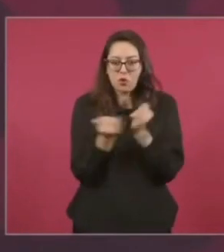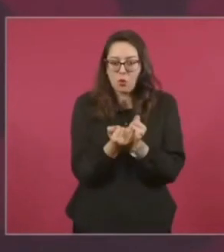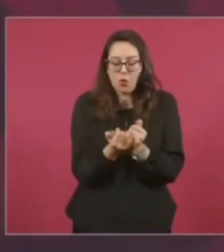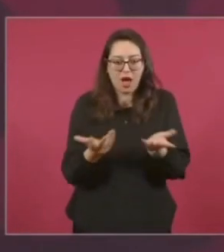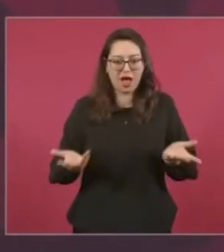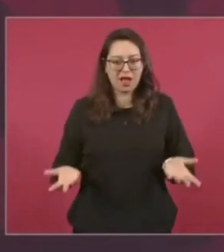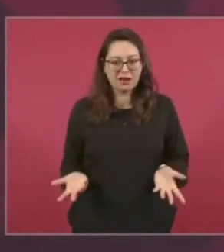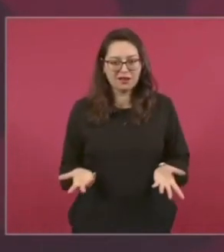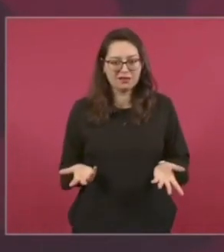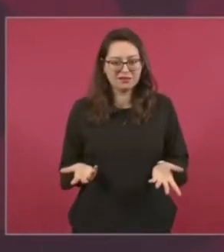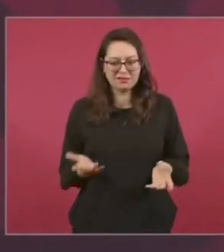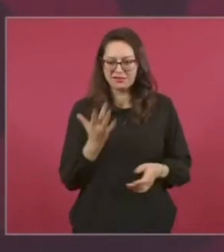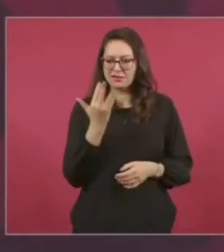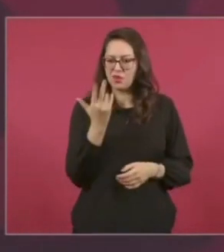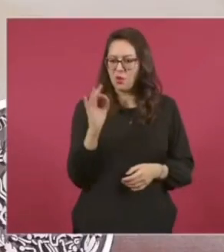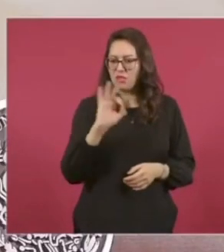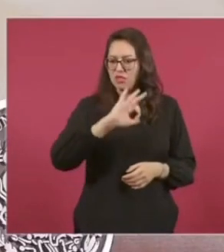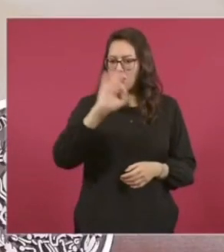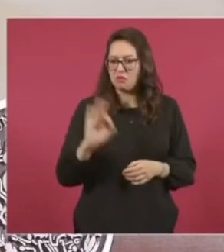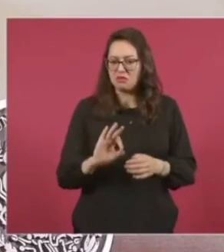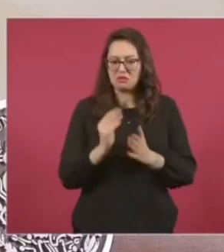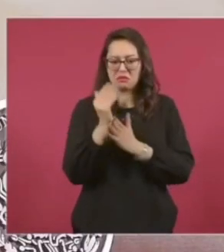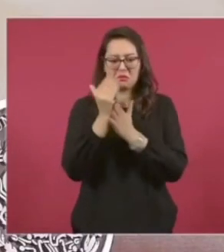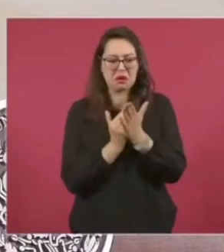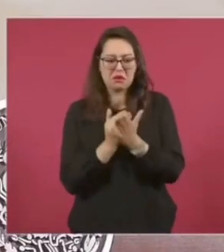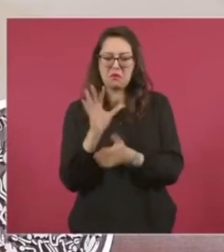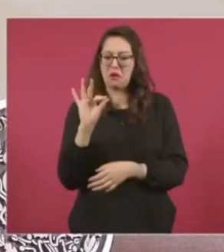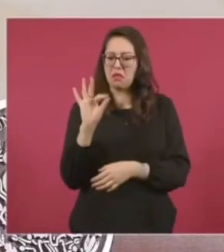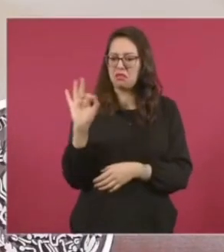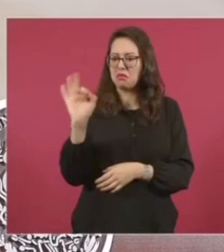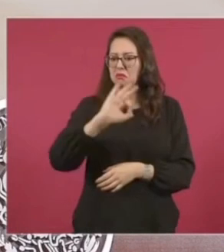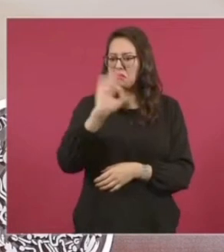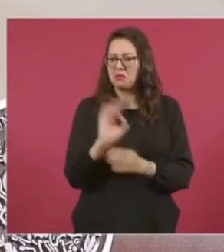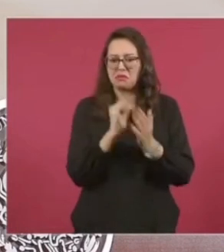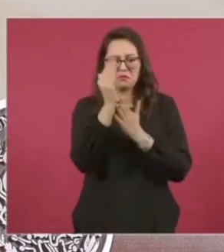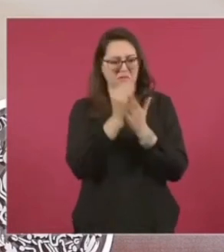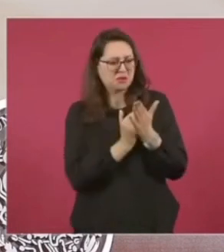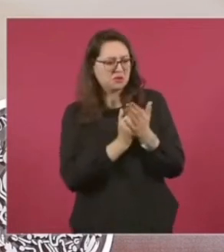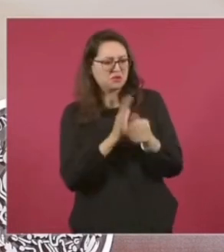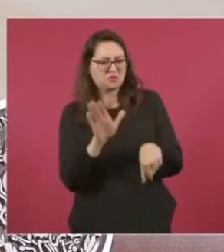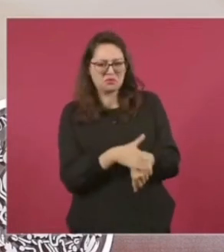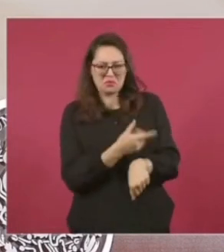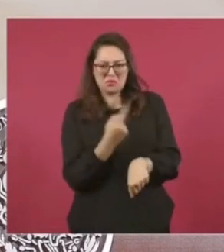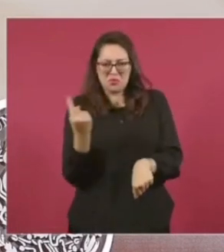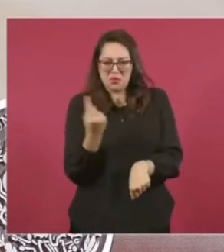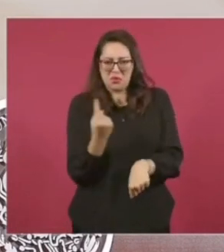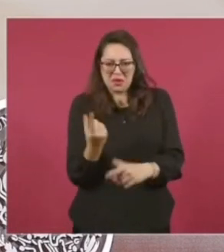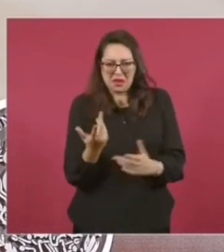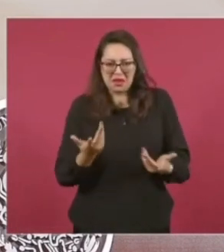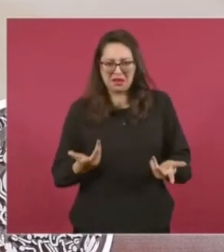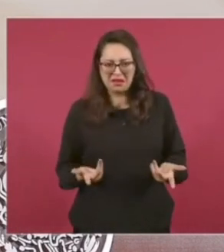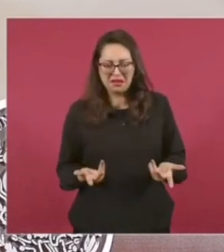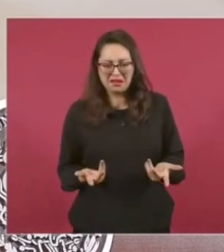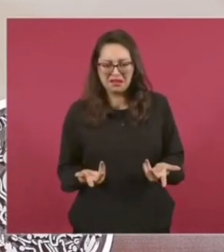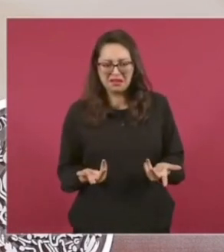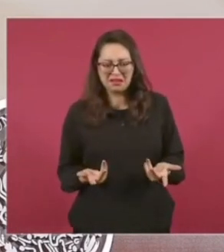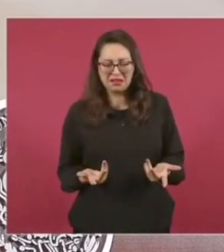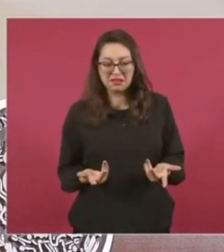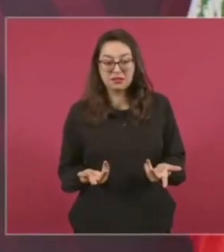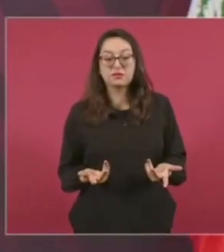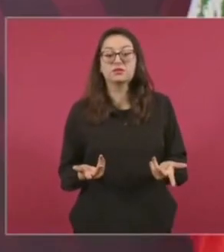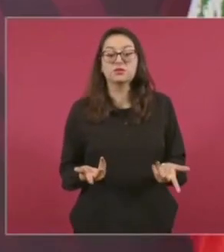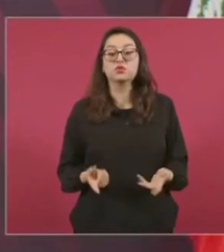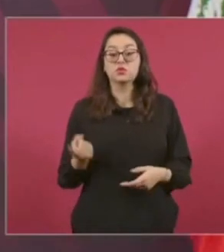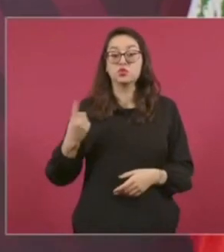mitad o el 40 por año. Nosotros logramos una reforma, pero no es